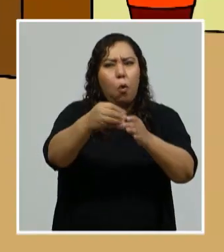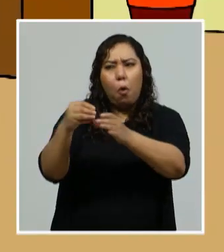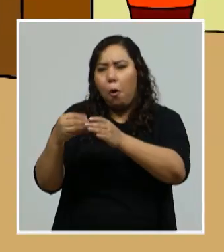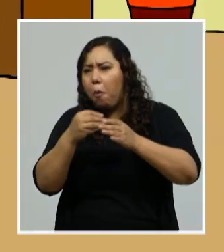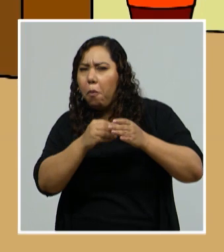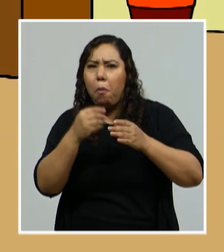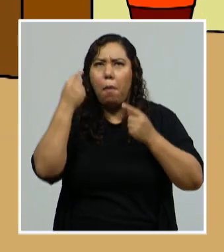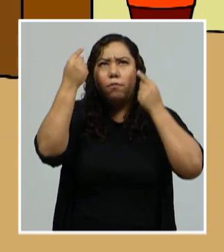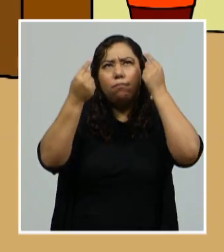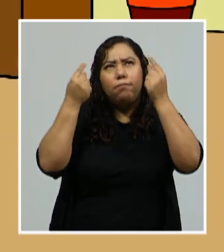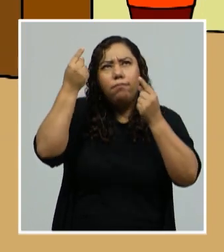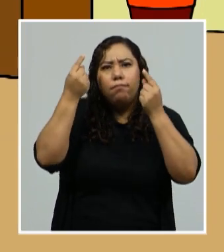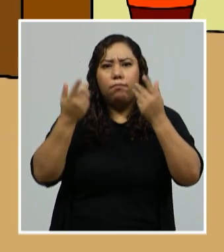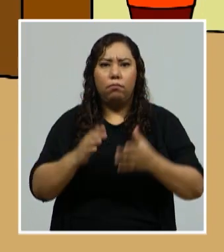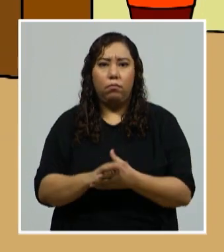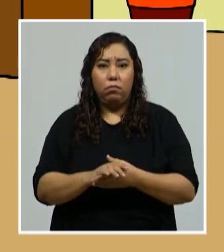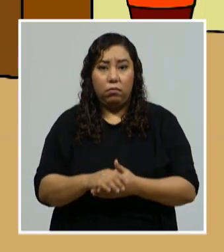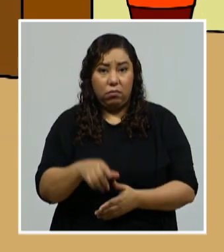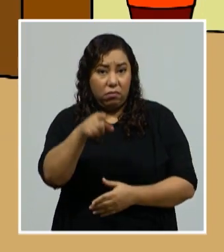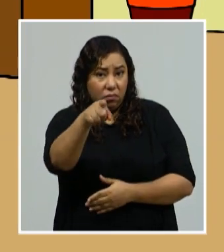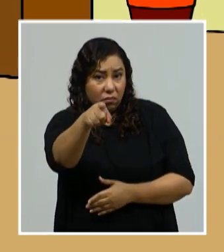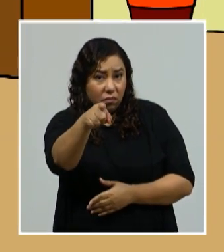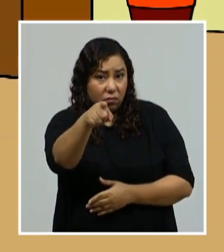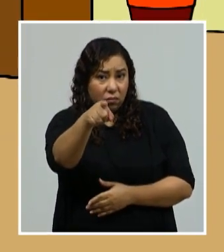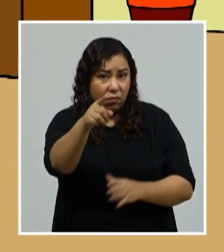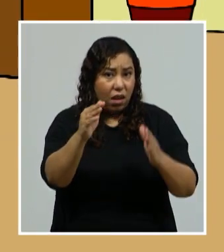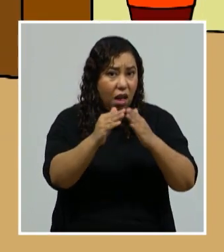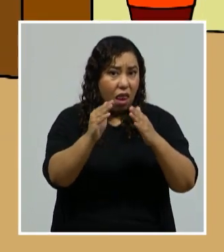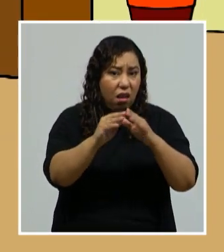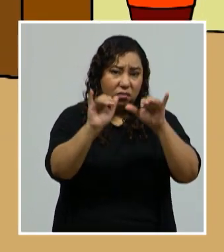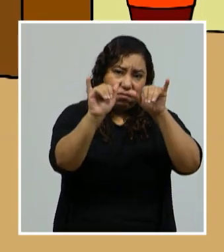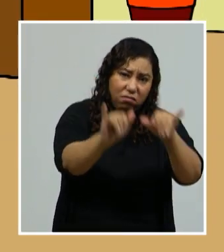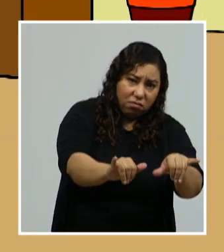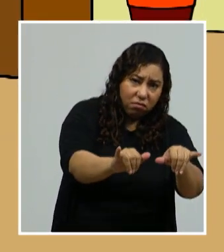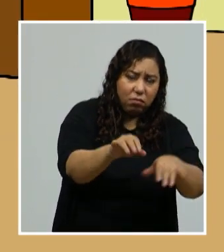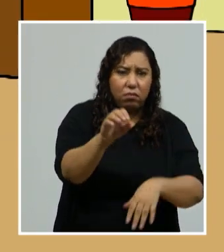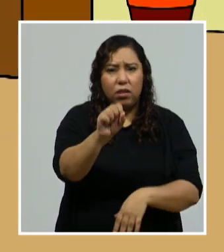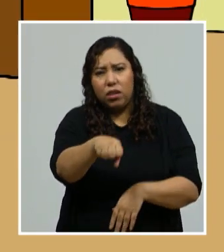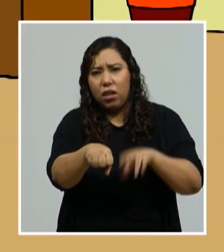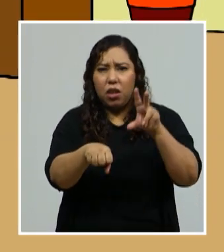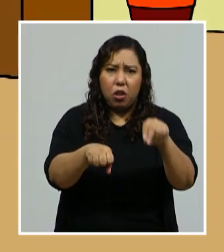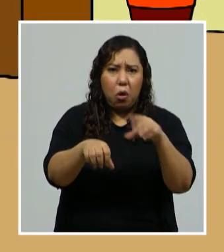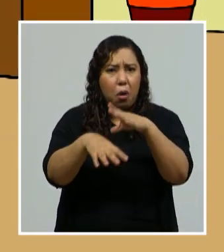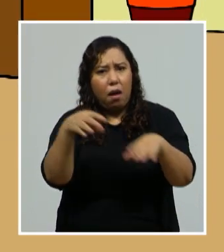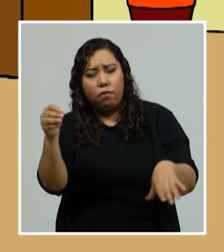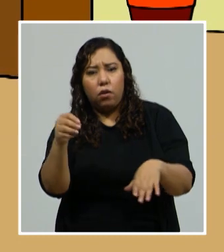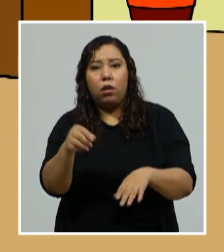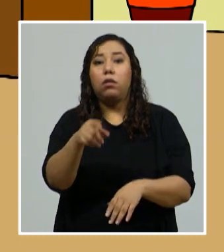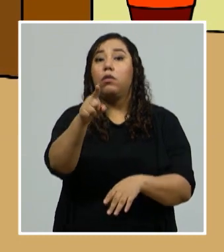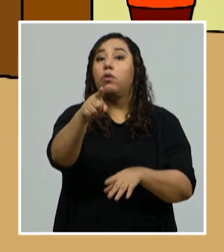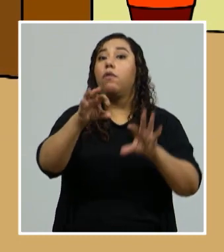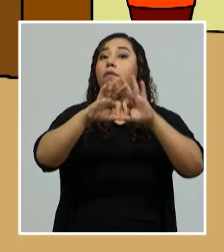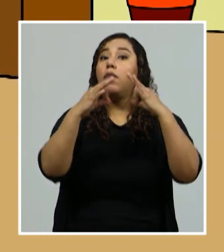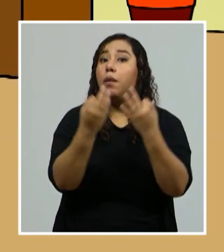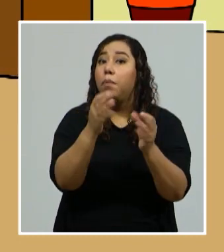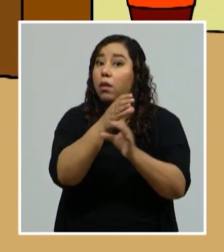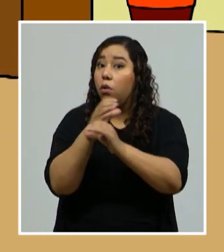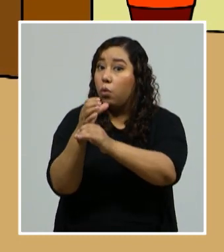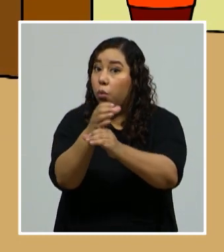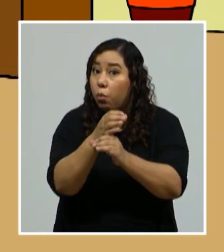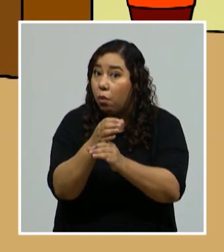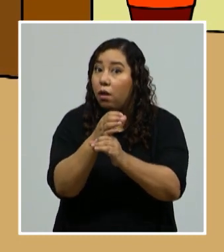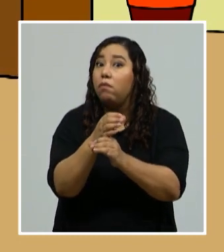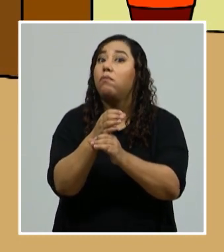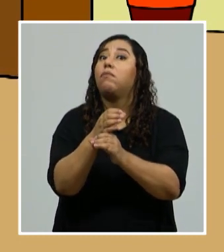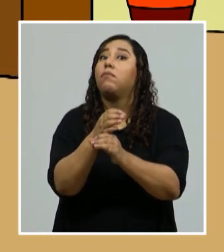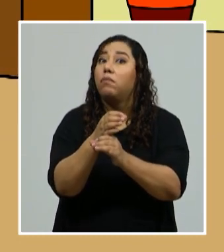Quiero decirte que estés o no estés encerrada en tu casa y aunque tengas una familia que te cuide, puedes ponerte en peligro si no